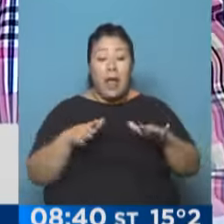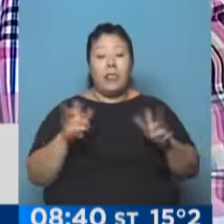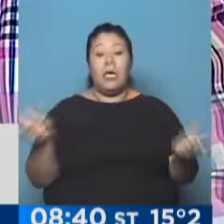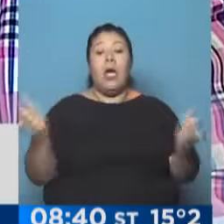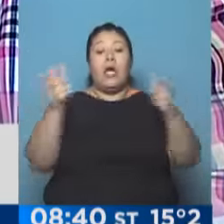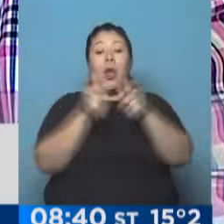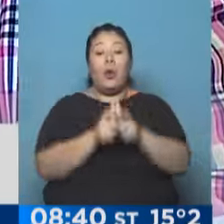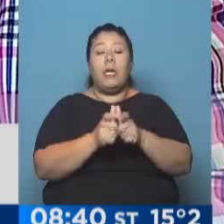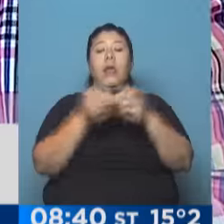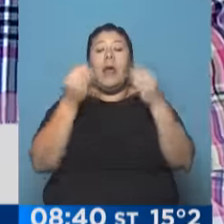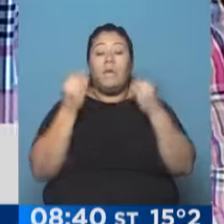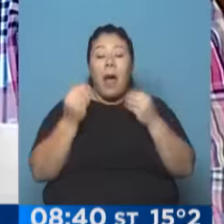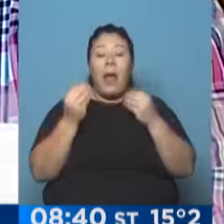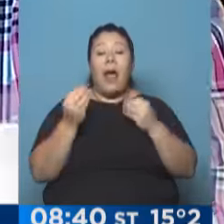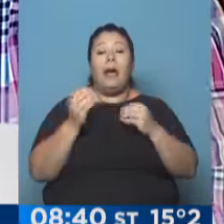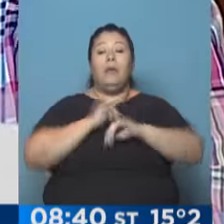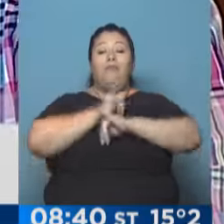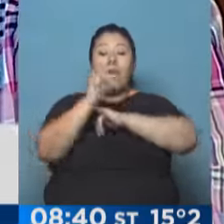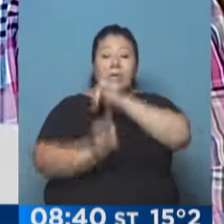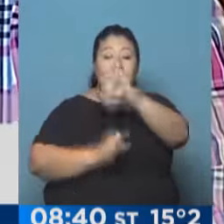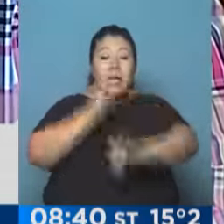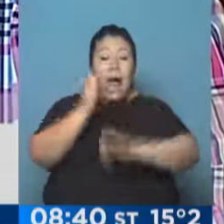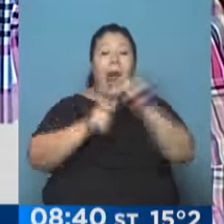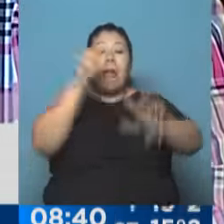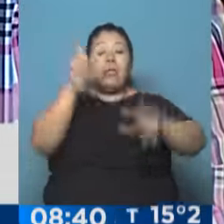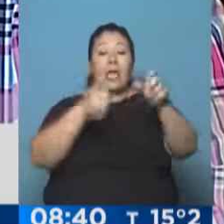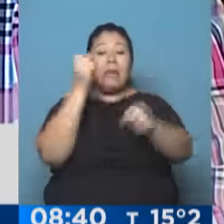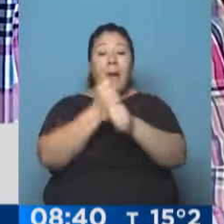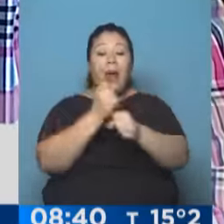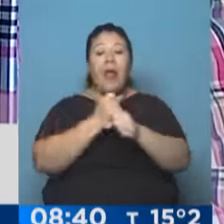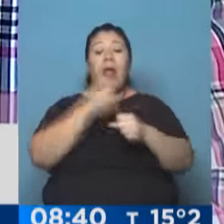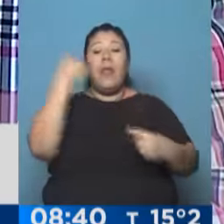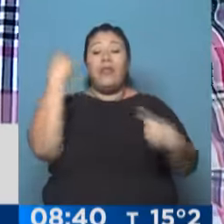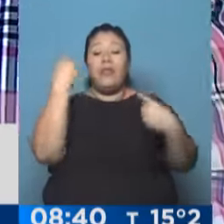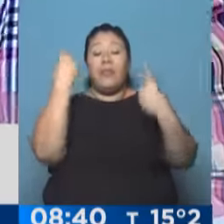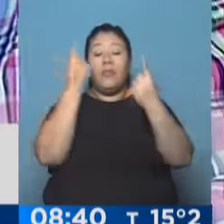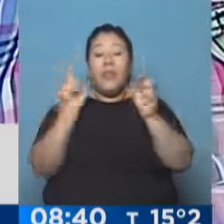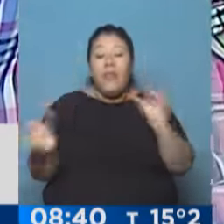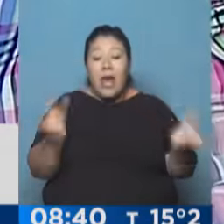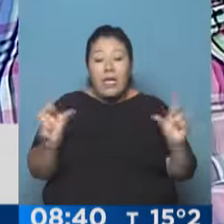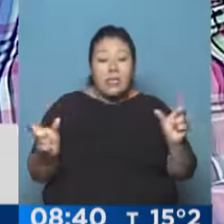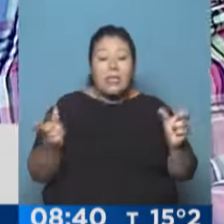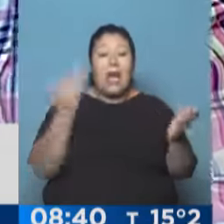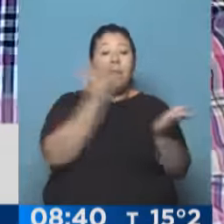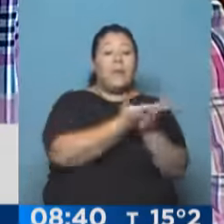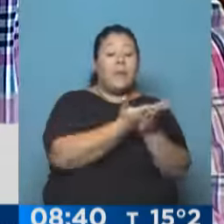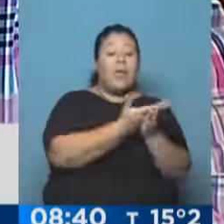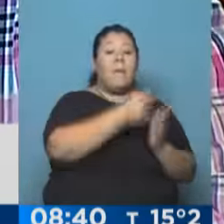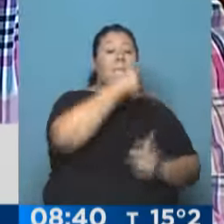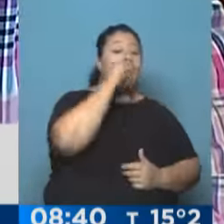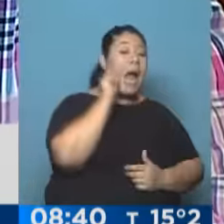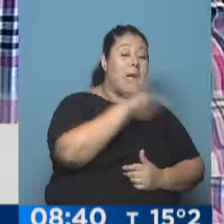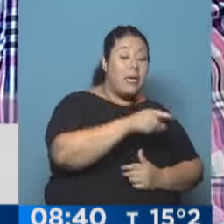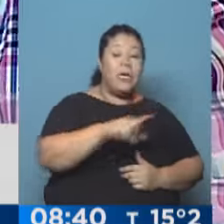en claro frente a nuestros representados, los compañeros trabajadores, la diferencia sustancial entre lo que representa Scioli y lo que